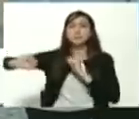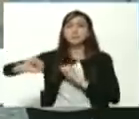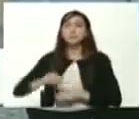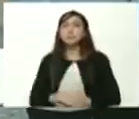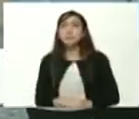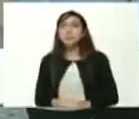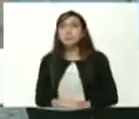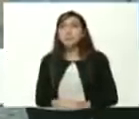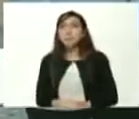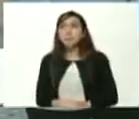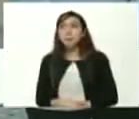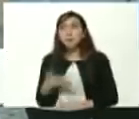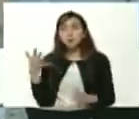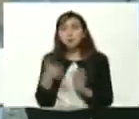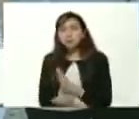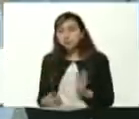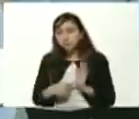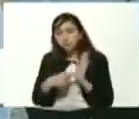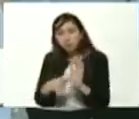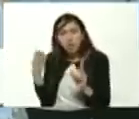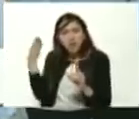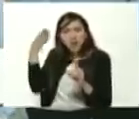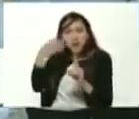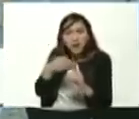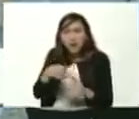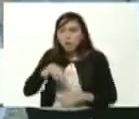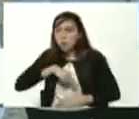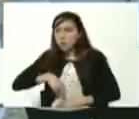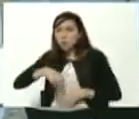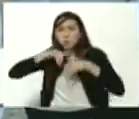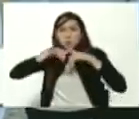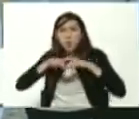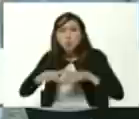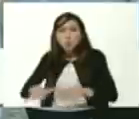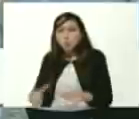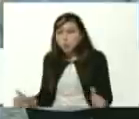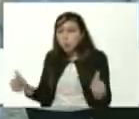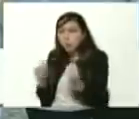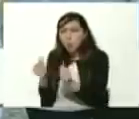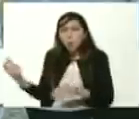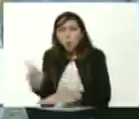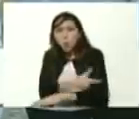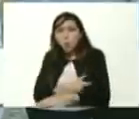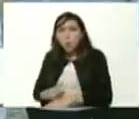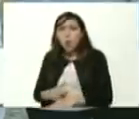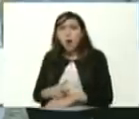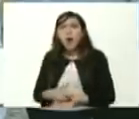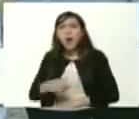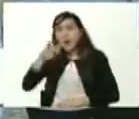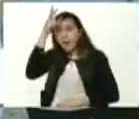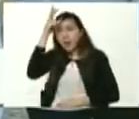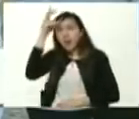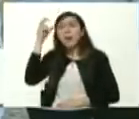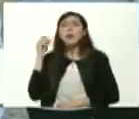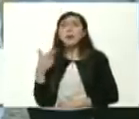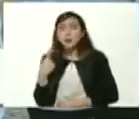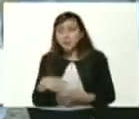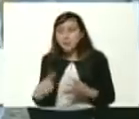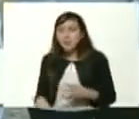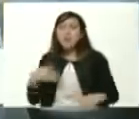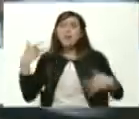bajo esta premisa presidente nos desplegamos con nuestro gobernador Víctor Clar en jornadas sociales